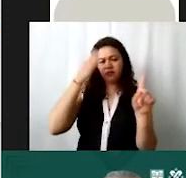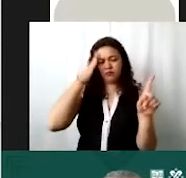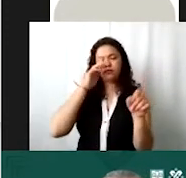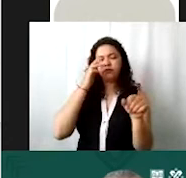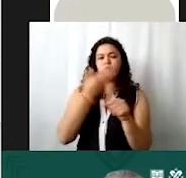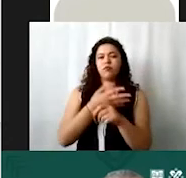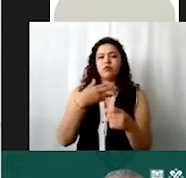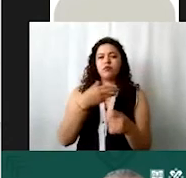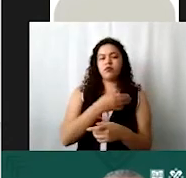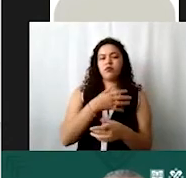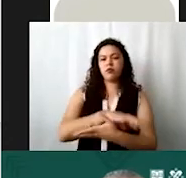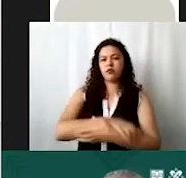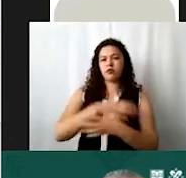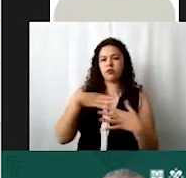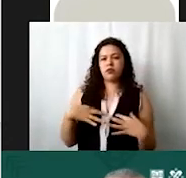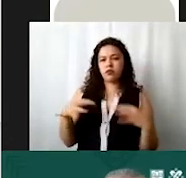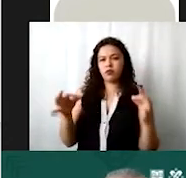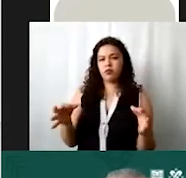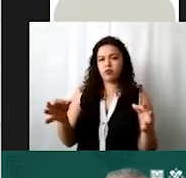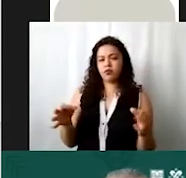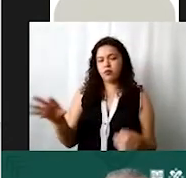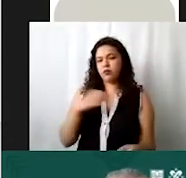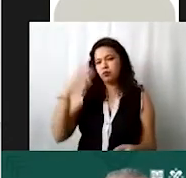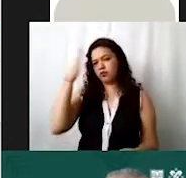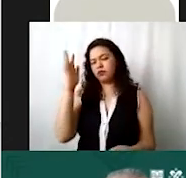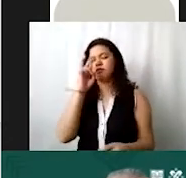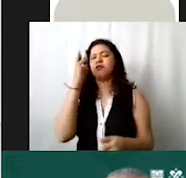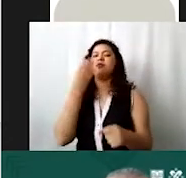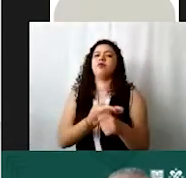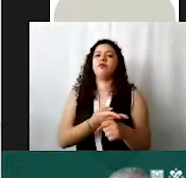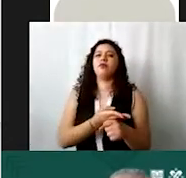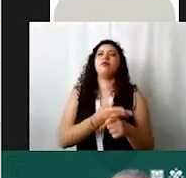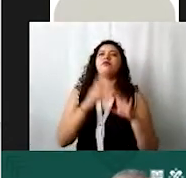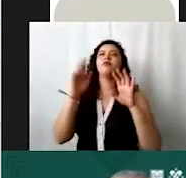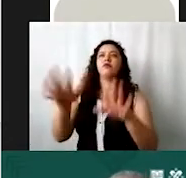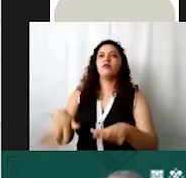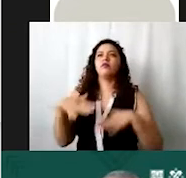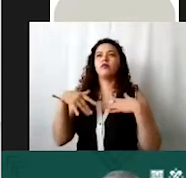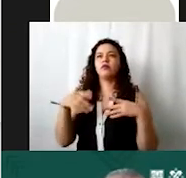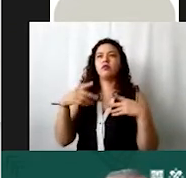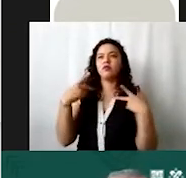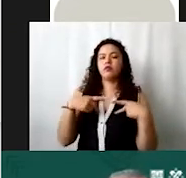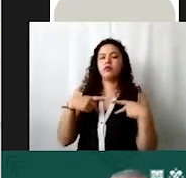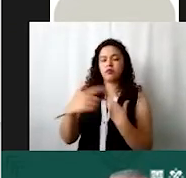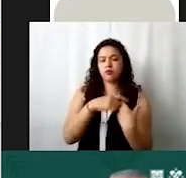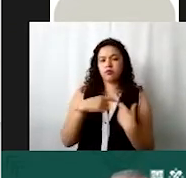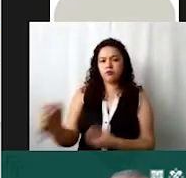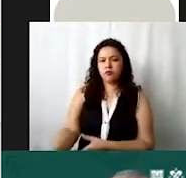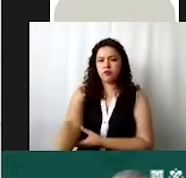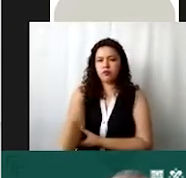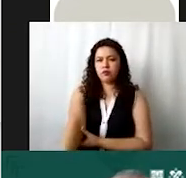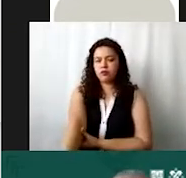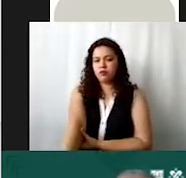fundadores pueden ser patronos puede ser asamblea de asociados deben de tener mucho cuidado